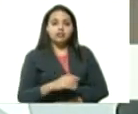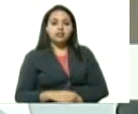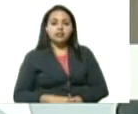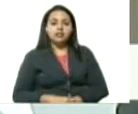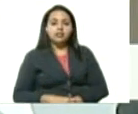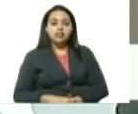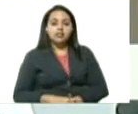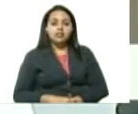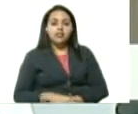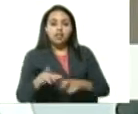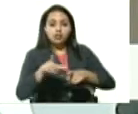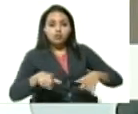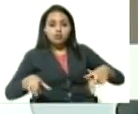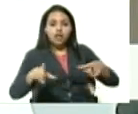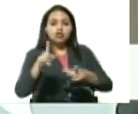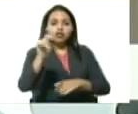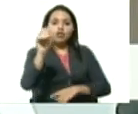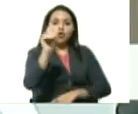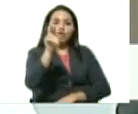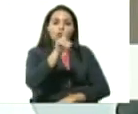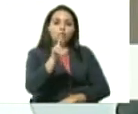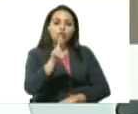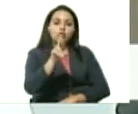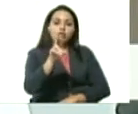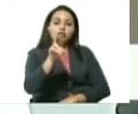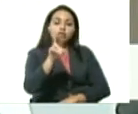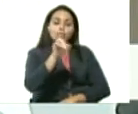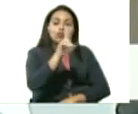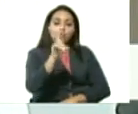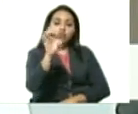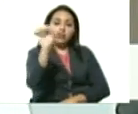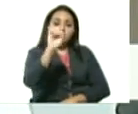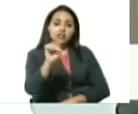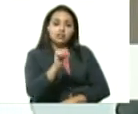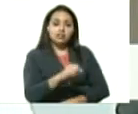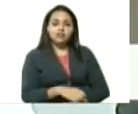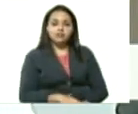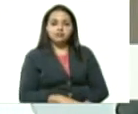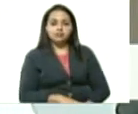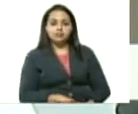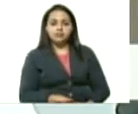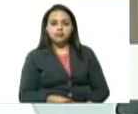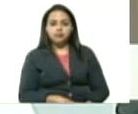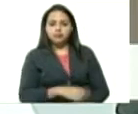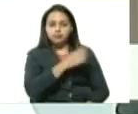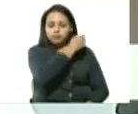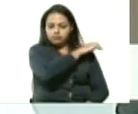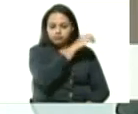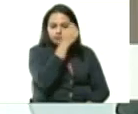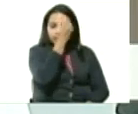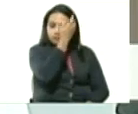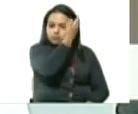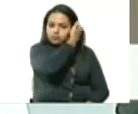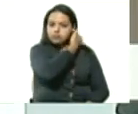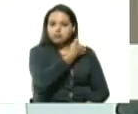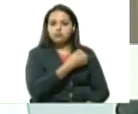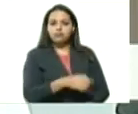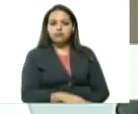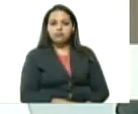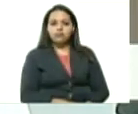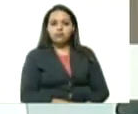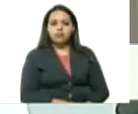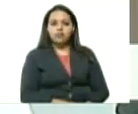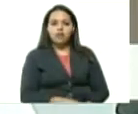Torres el eje Lara Zulia por eso es que este eje usted adoptó medidas de barreras especiales de